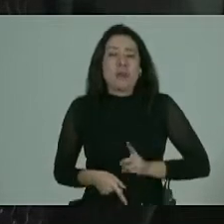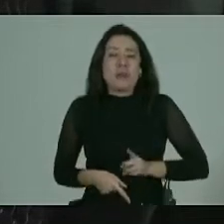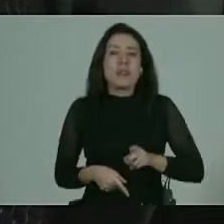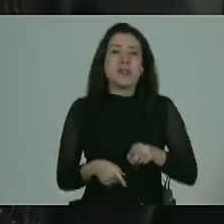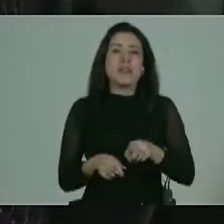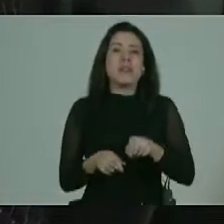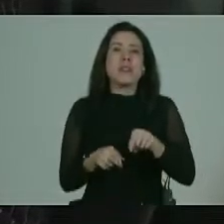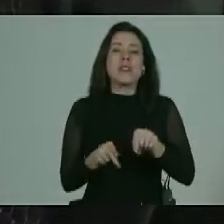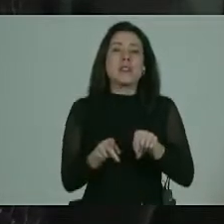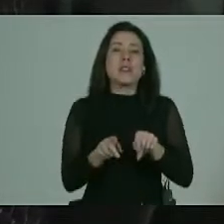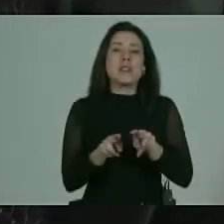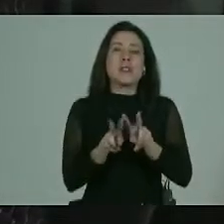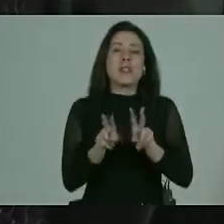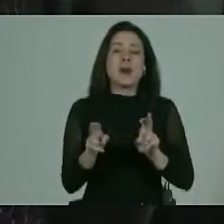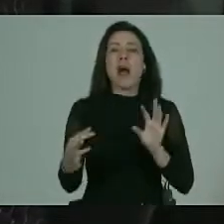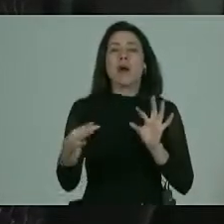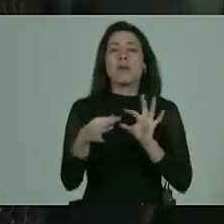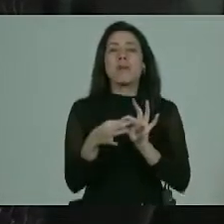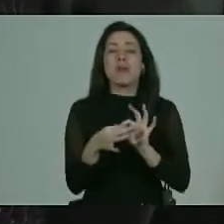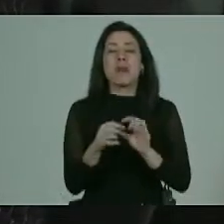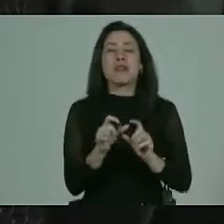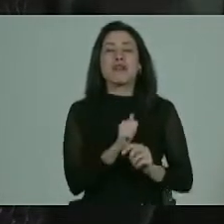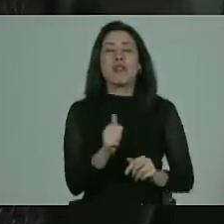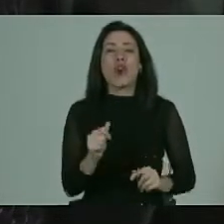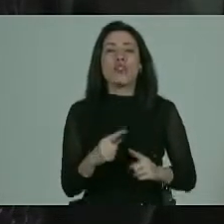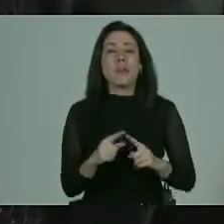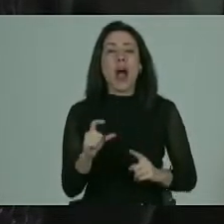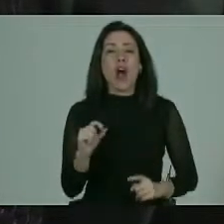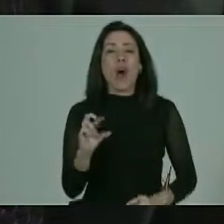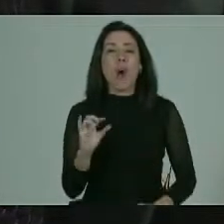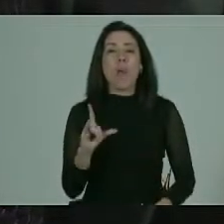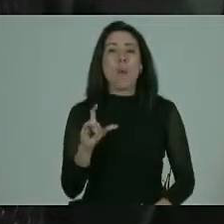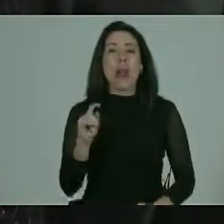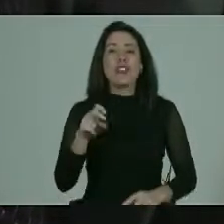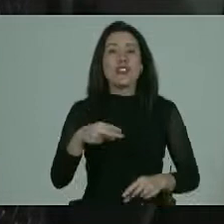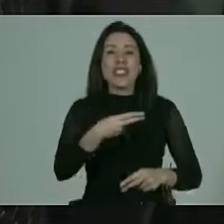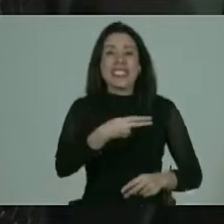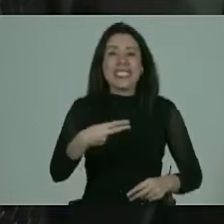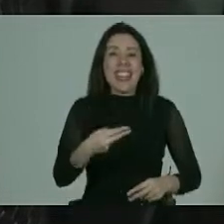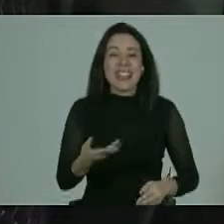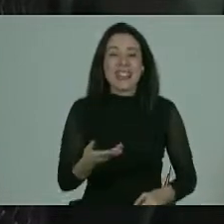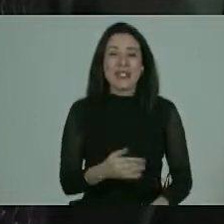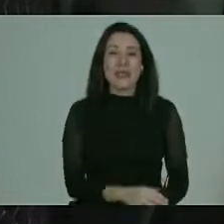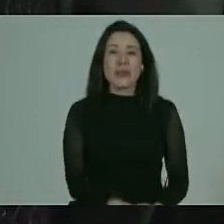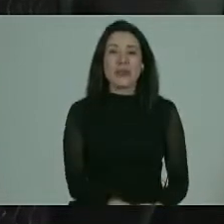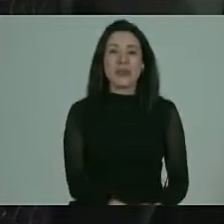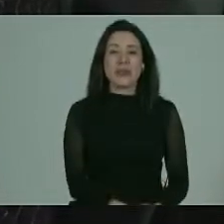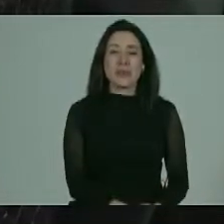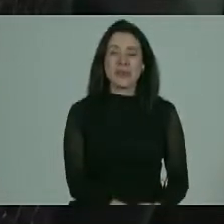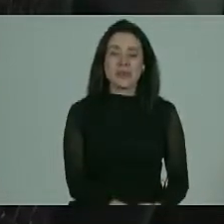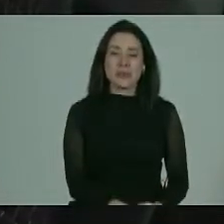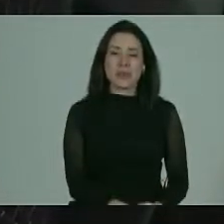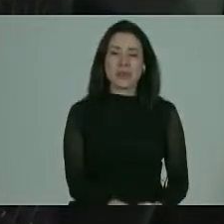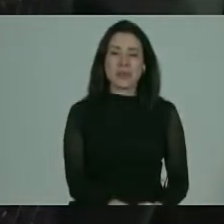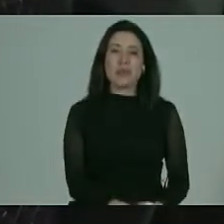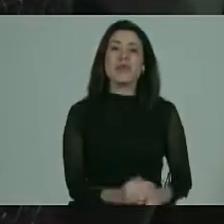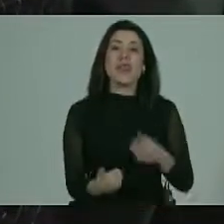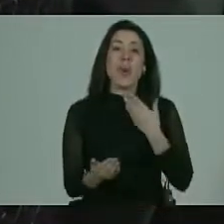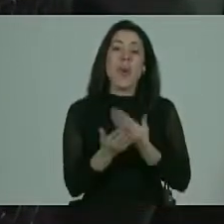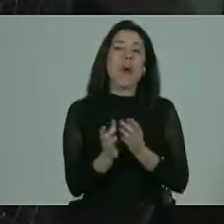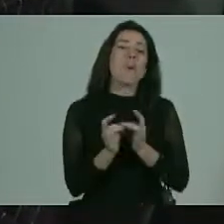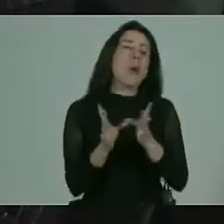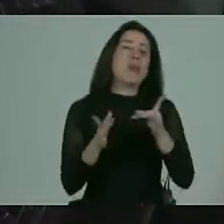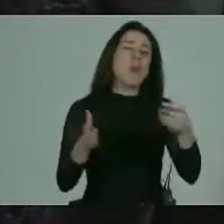que conlleva copulaciones cuando realmente cuando tienes algún